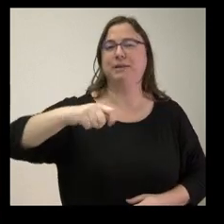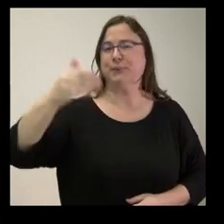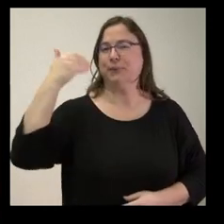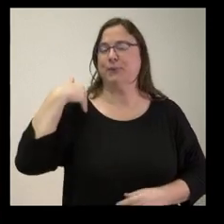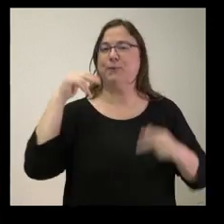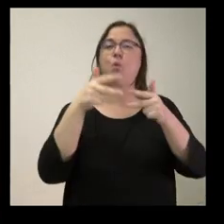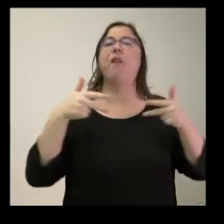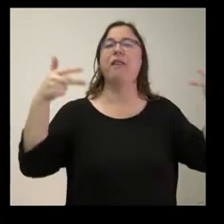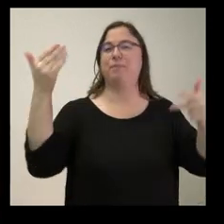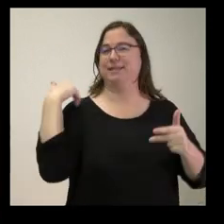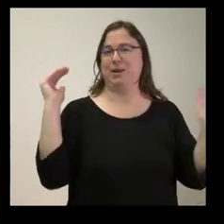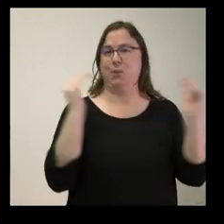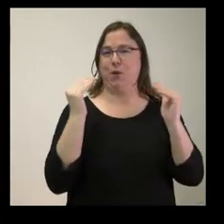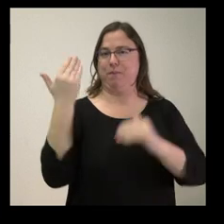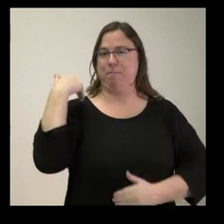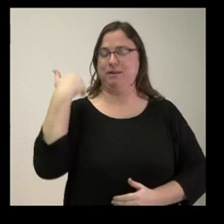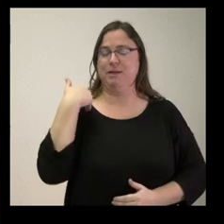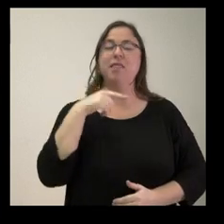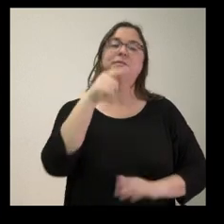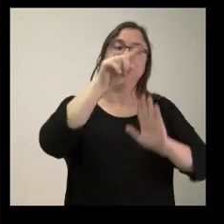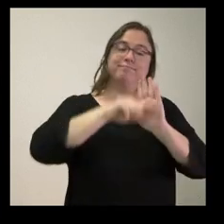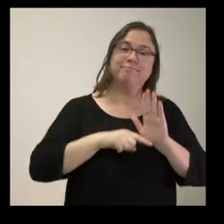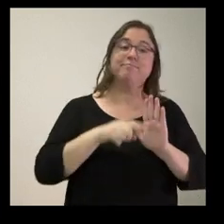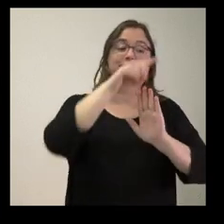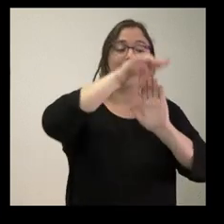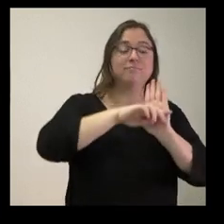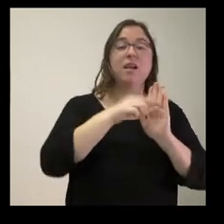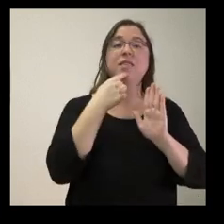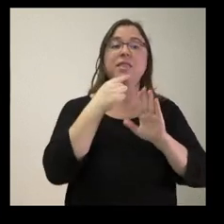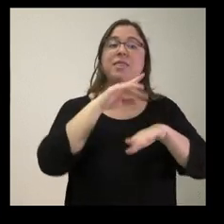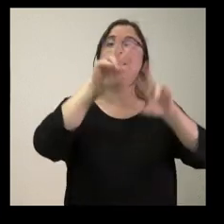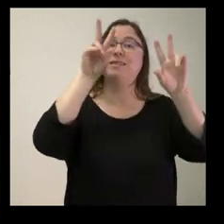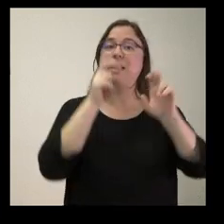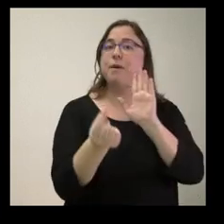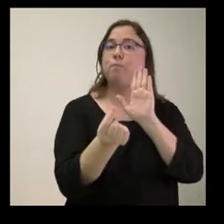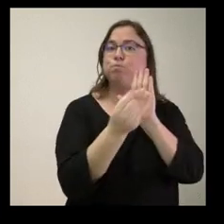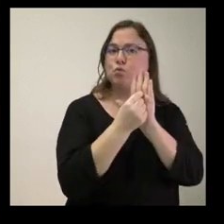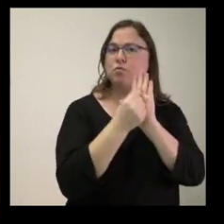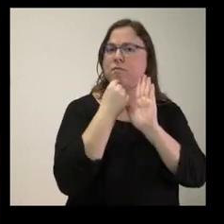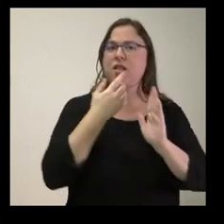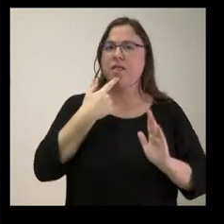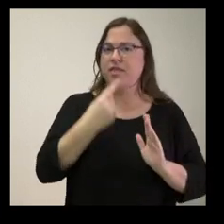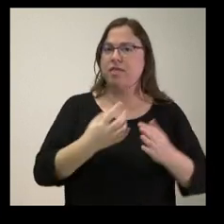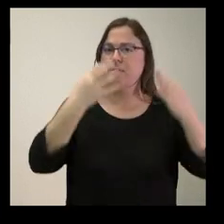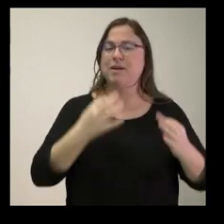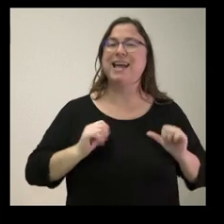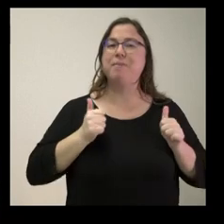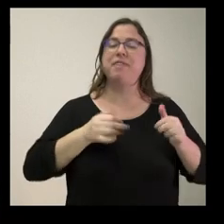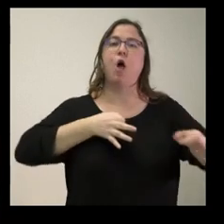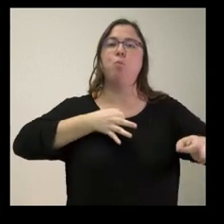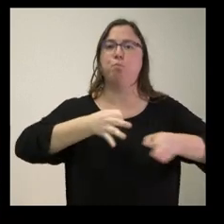pasado jueves, y yendo a ese punto en el que ustedes hablaban expresamente de poner en marcha un